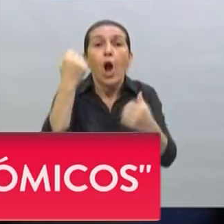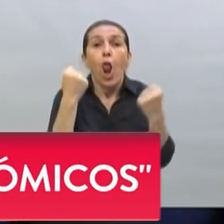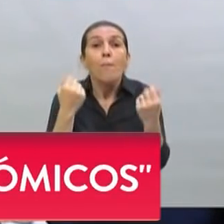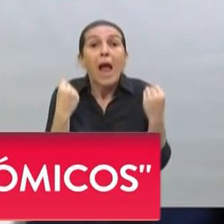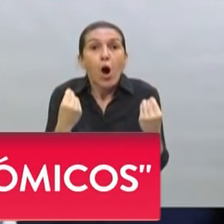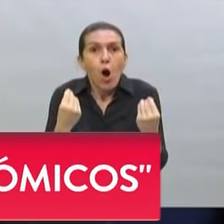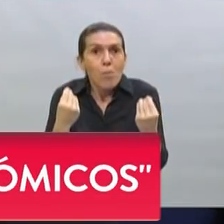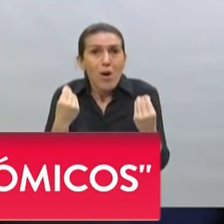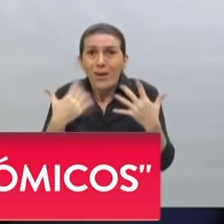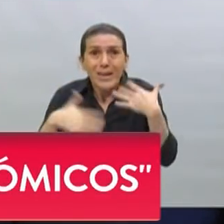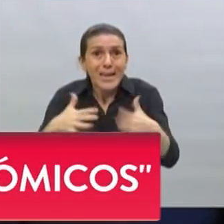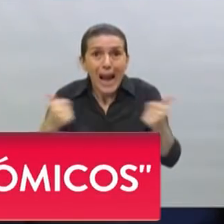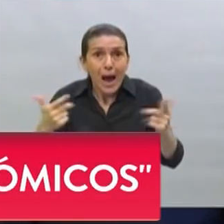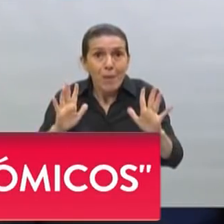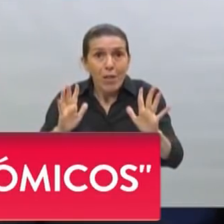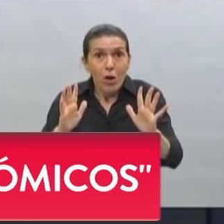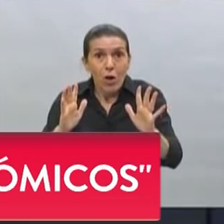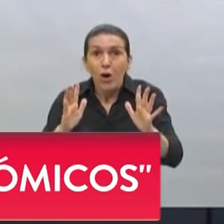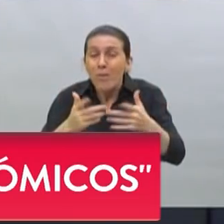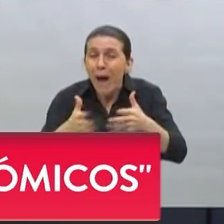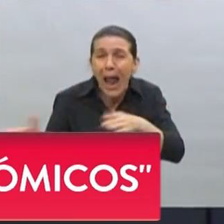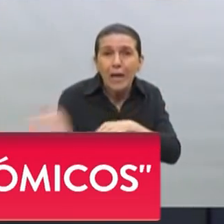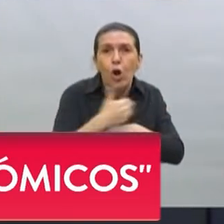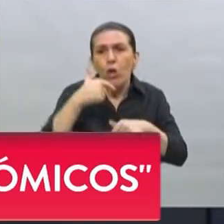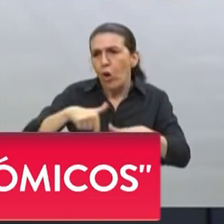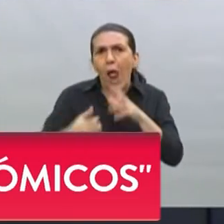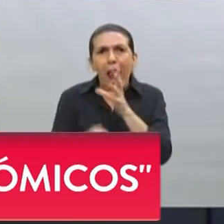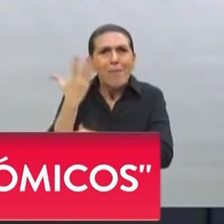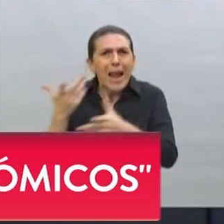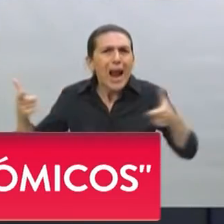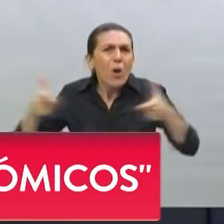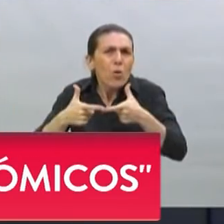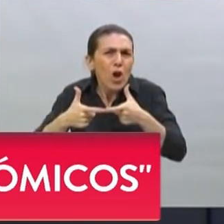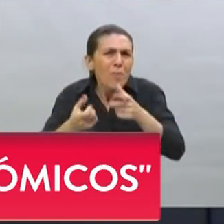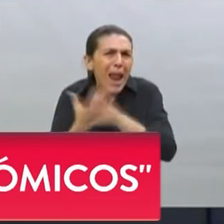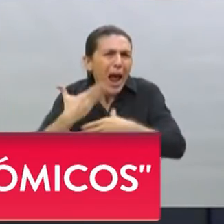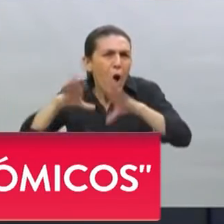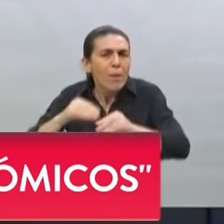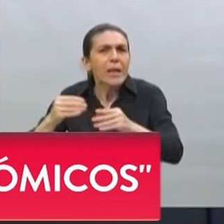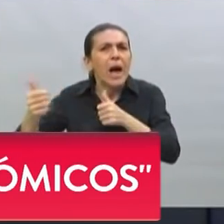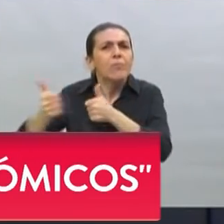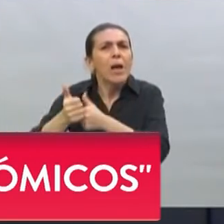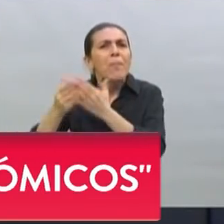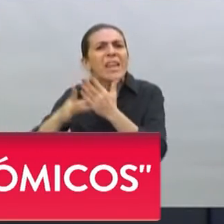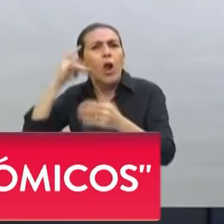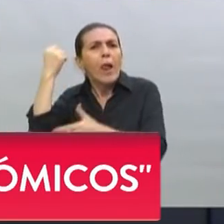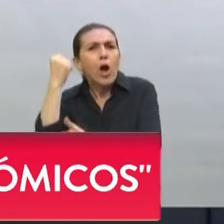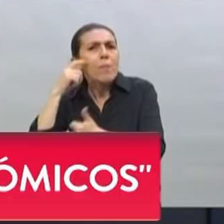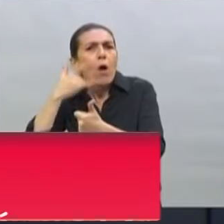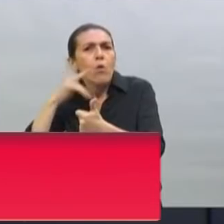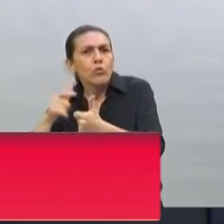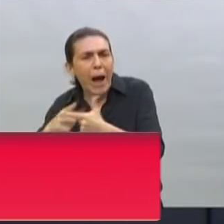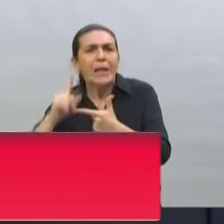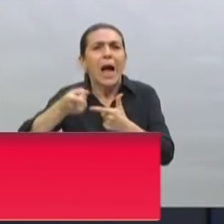en su absoluta dimensión. Esta mañana estuve toda la mañana reunido con el ministro de Economía, Martín Guzmán, también participó de la